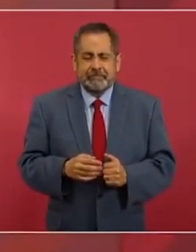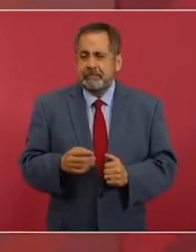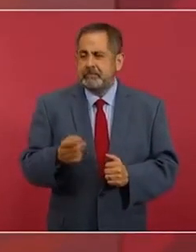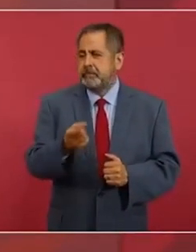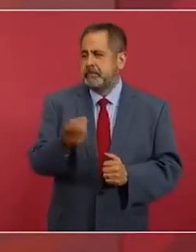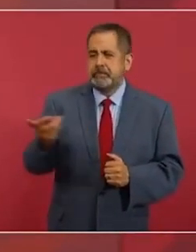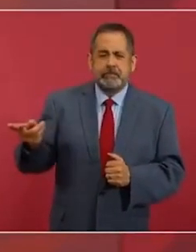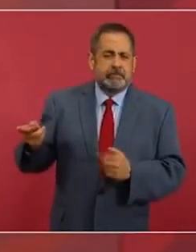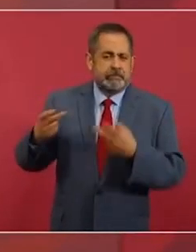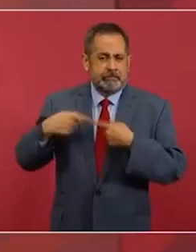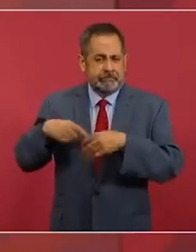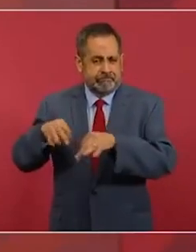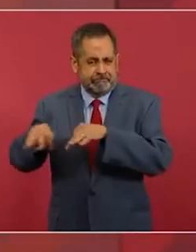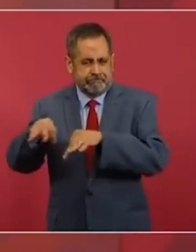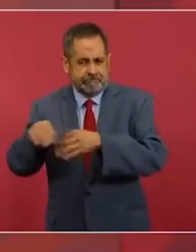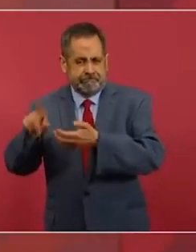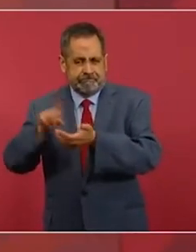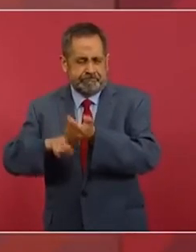domésticas.